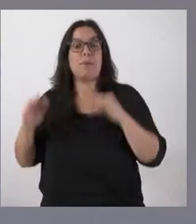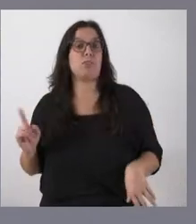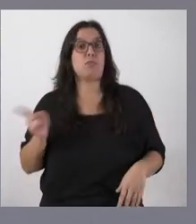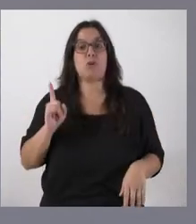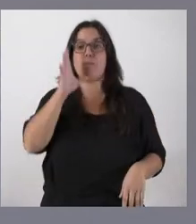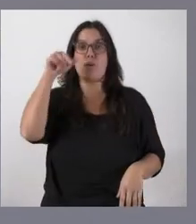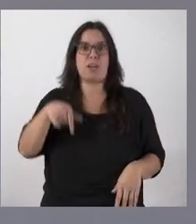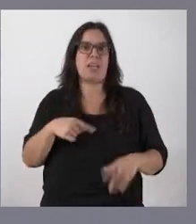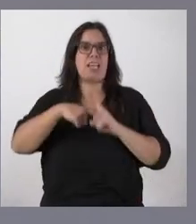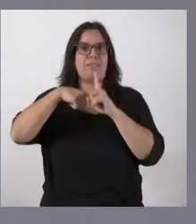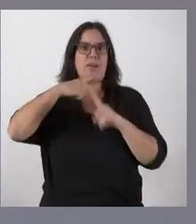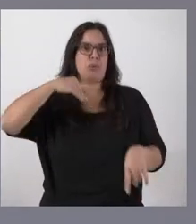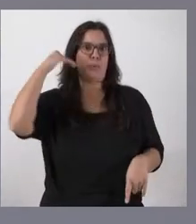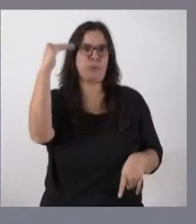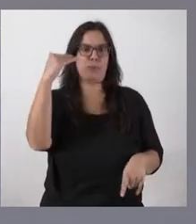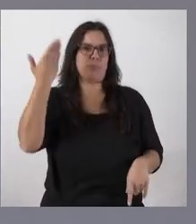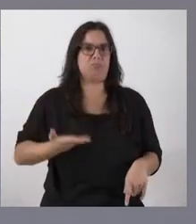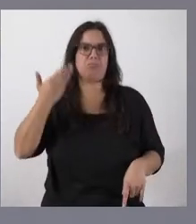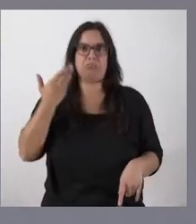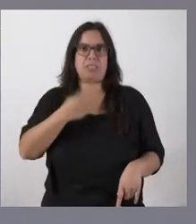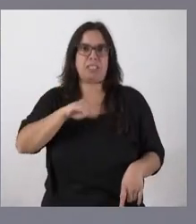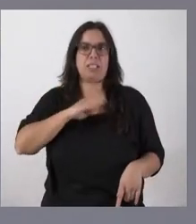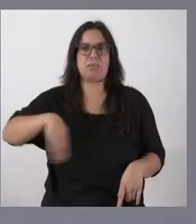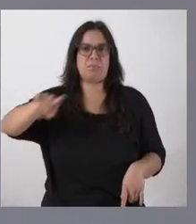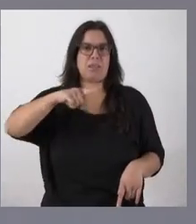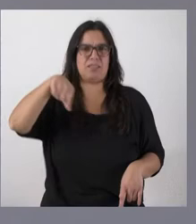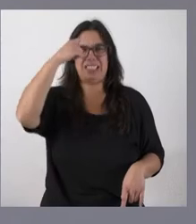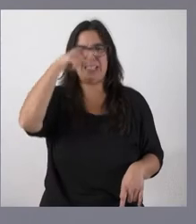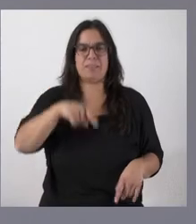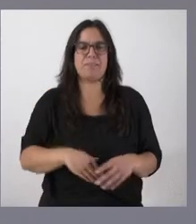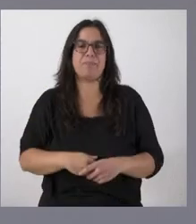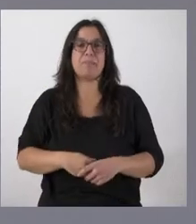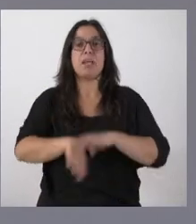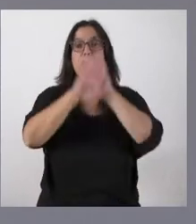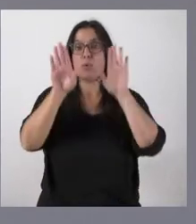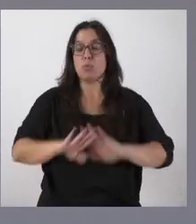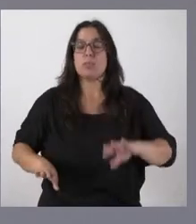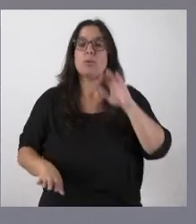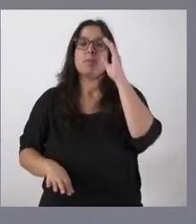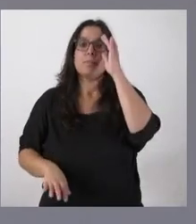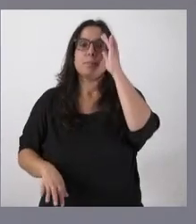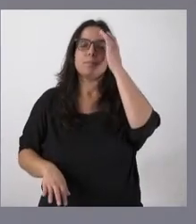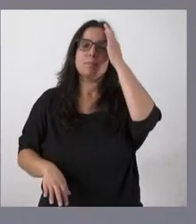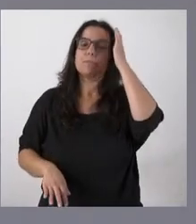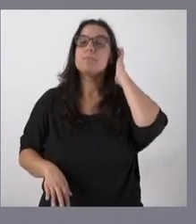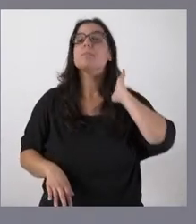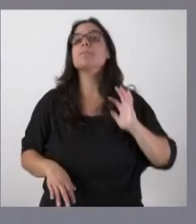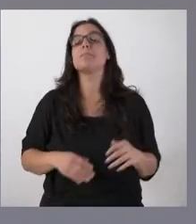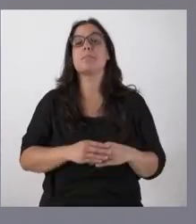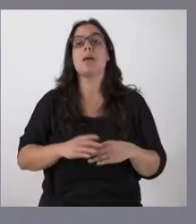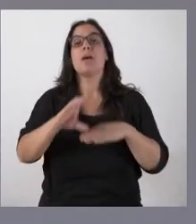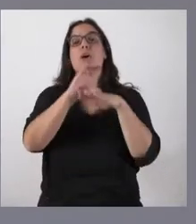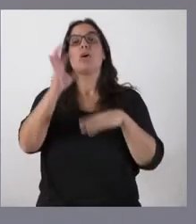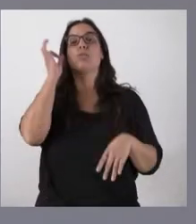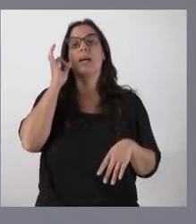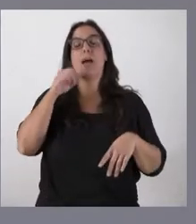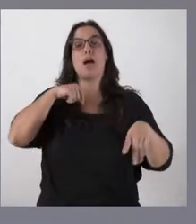entre los niveles más altos de toda España, como ustedes ya saben. Y, por último, nos ha informado la consejera de